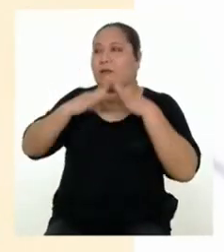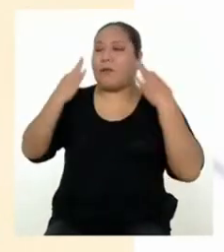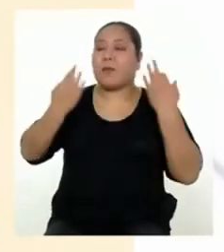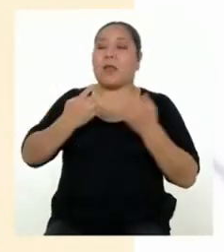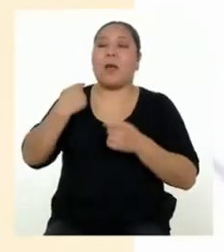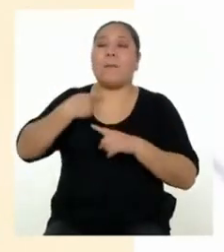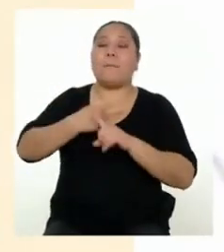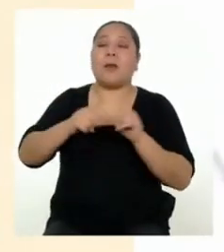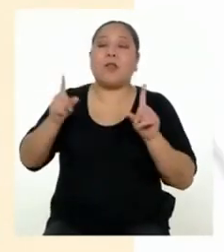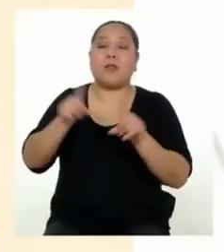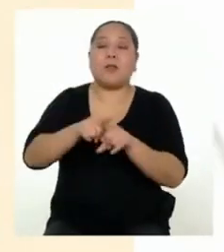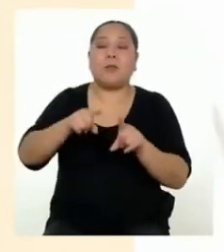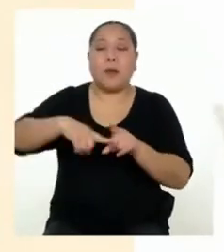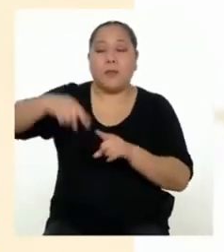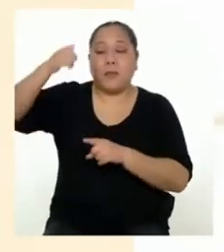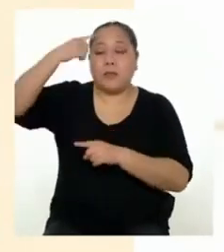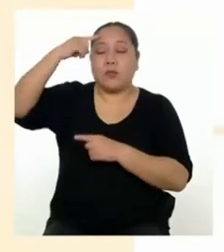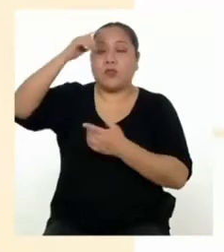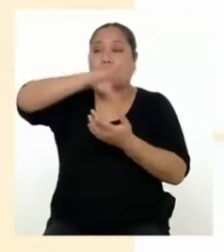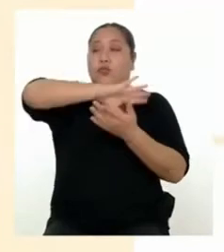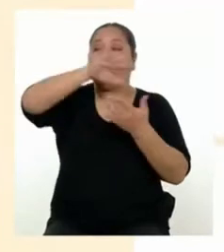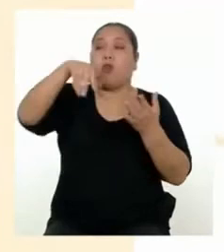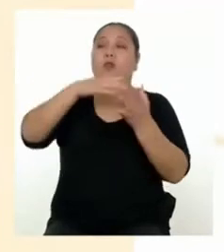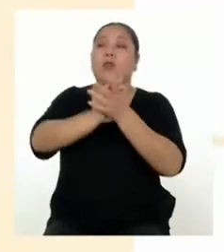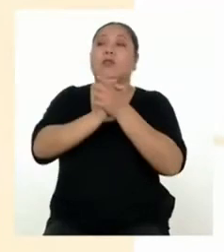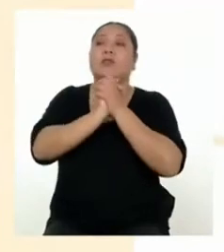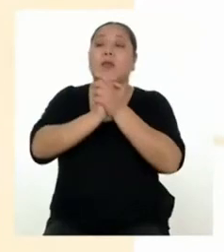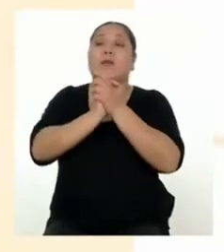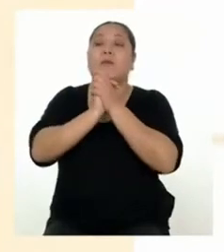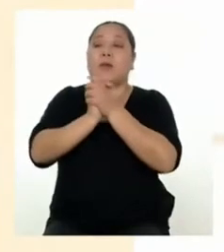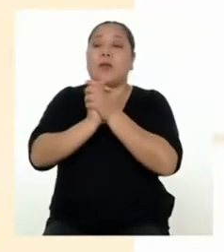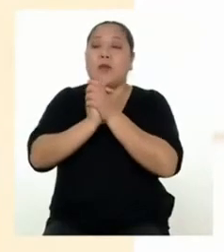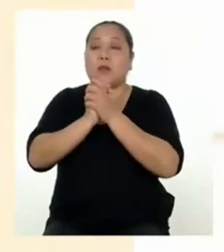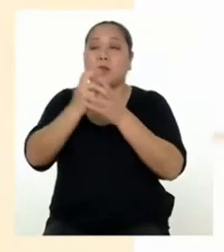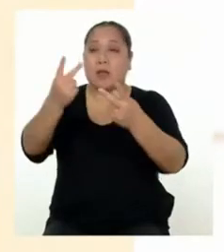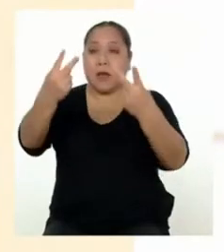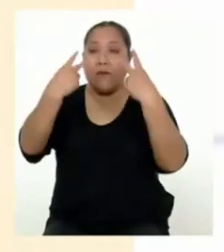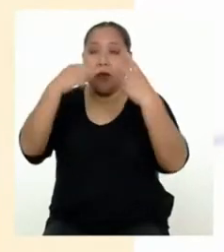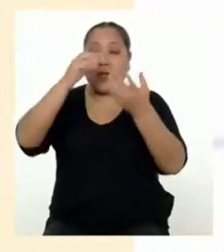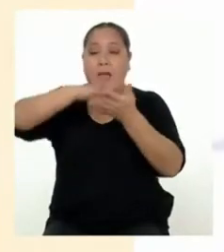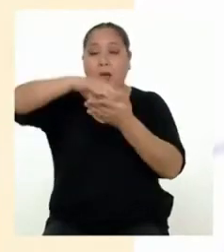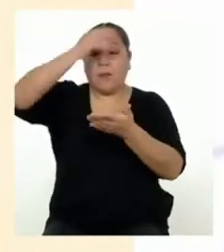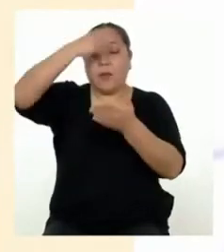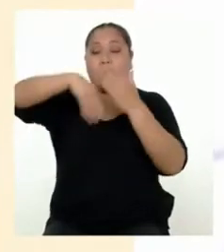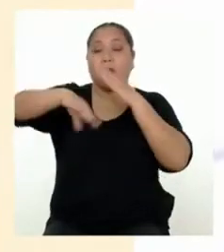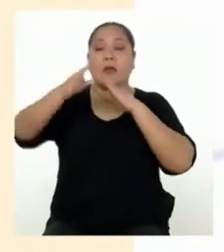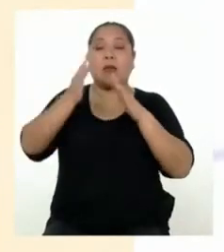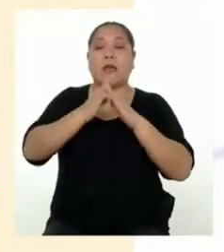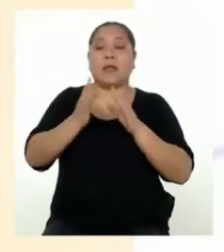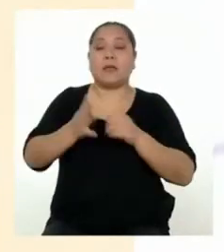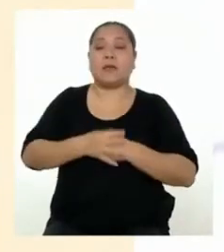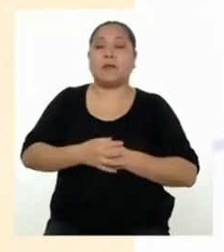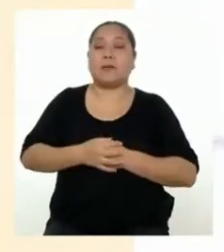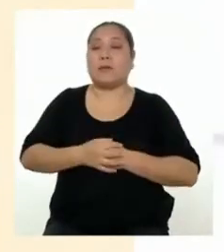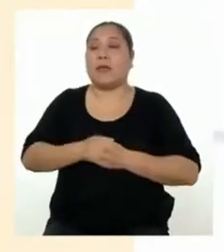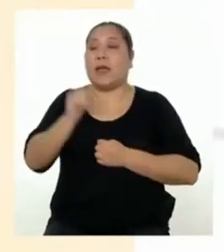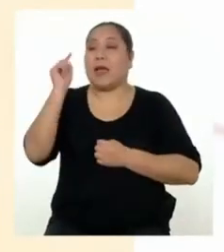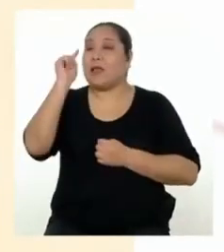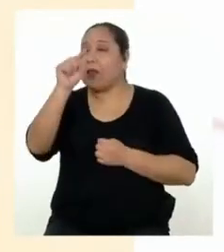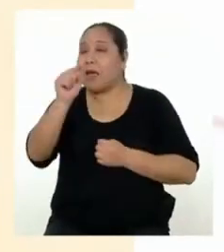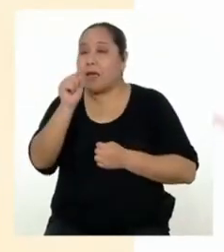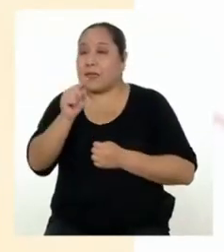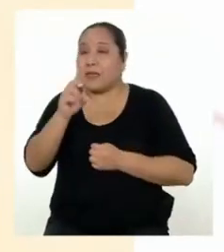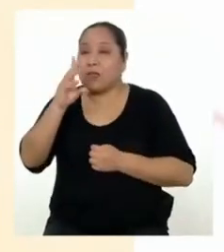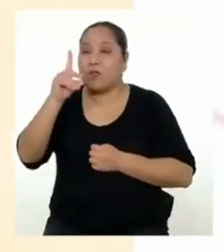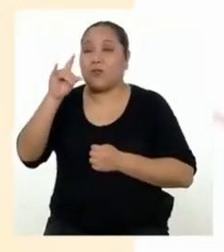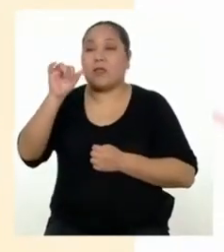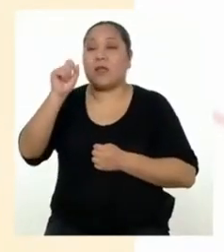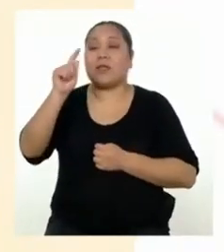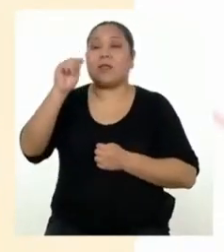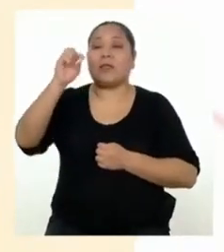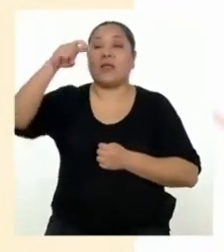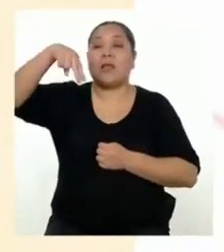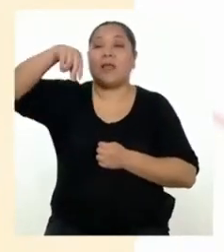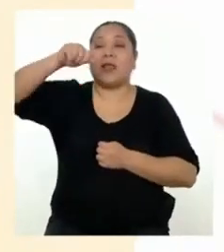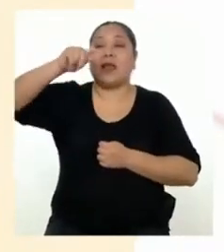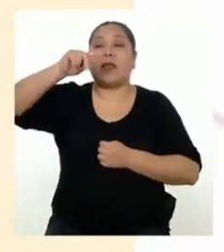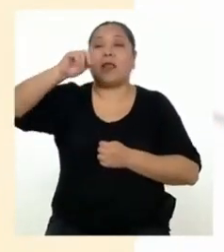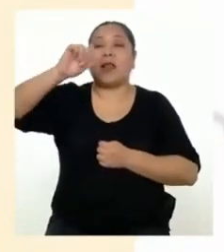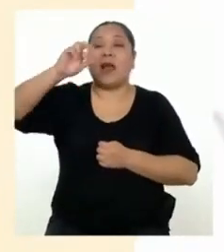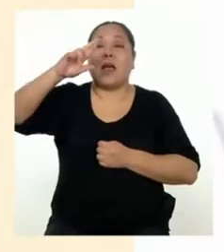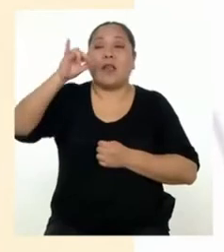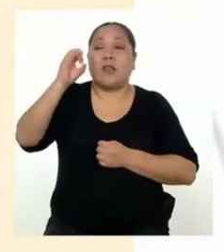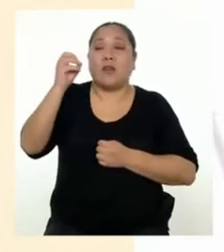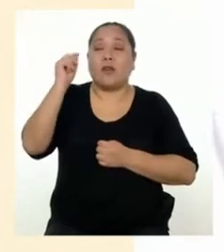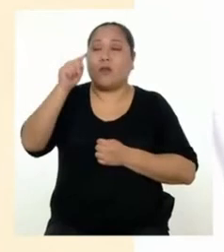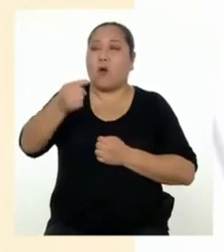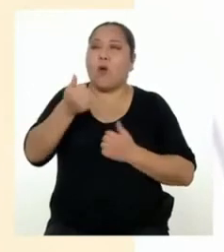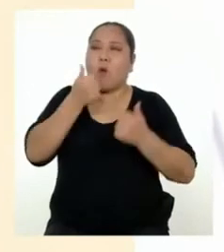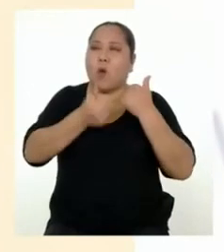a todas las familias de las chicas y chicos que sintonizan Aprendo en Casa. Ok. Entonces, ese es tu destinatario. Ahora, ¿qué